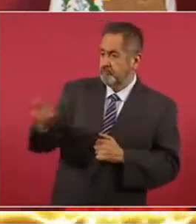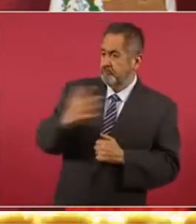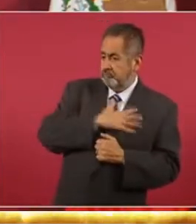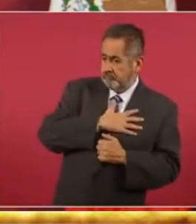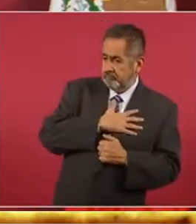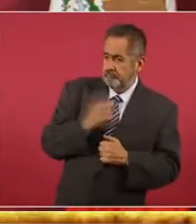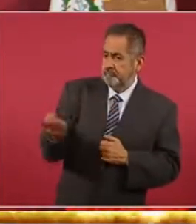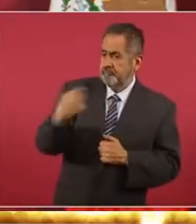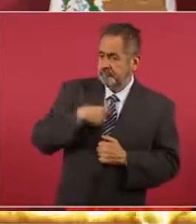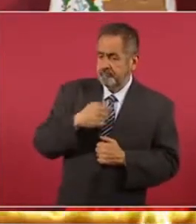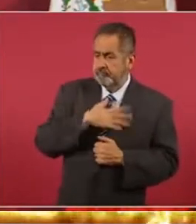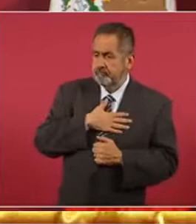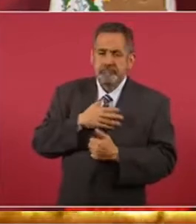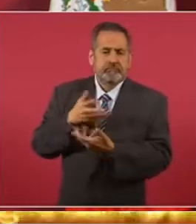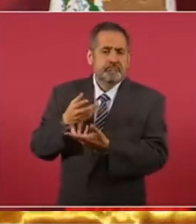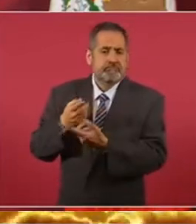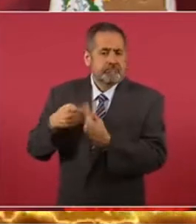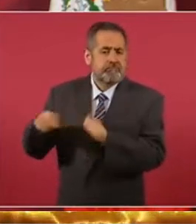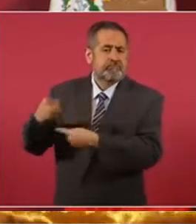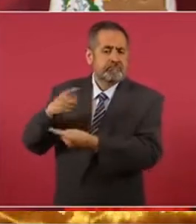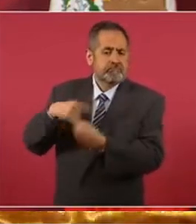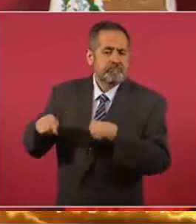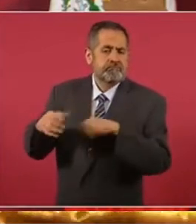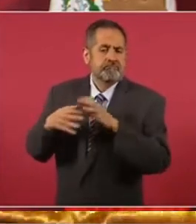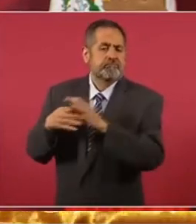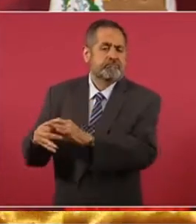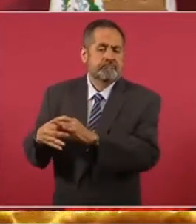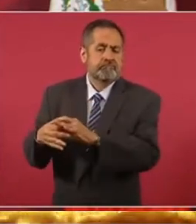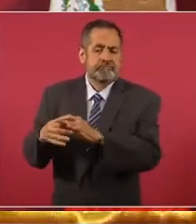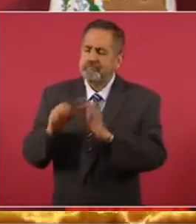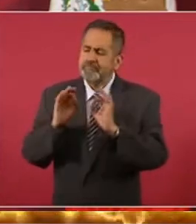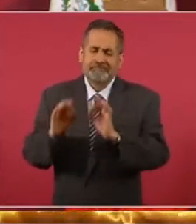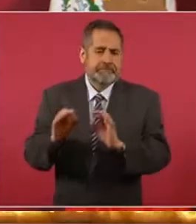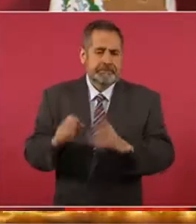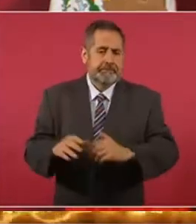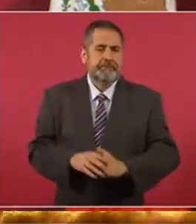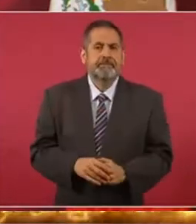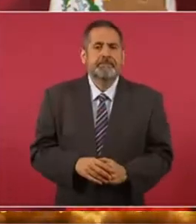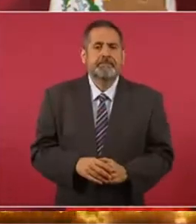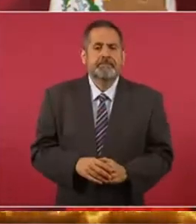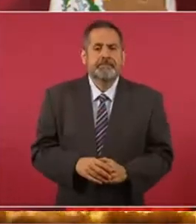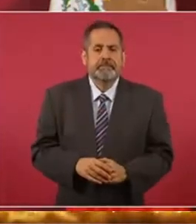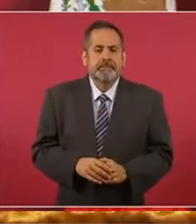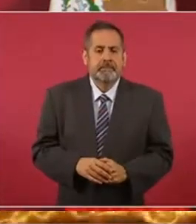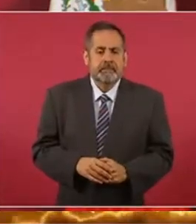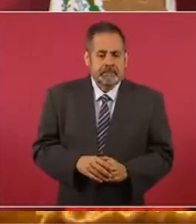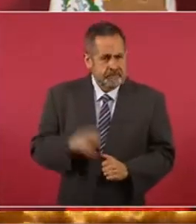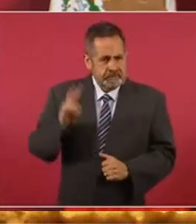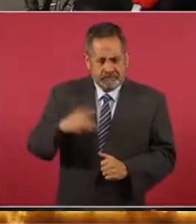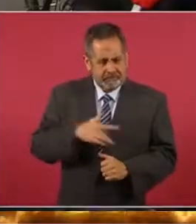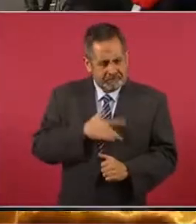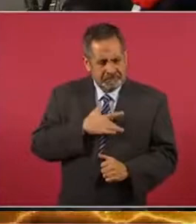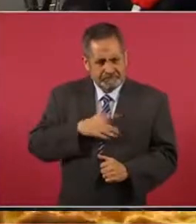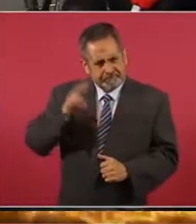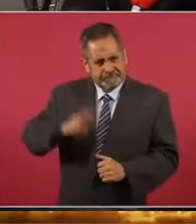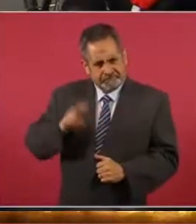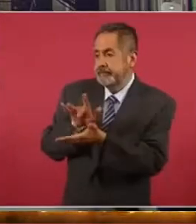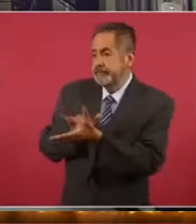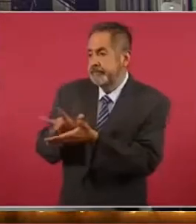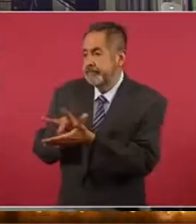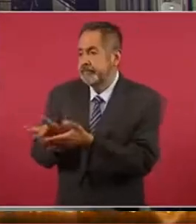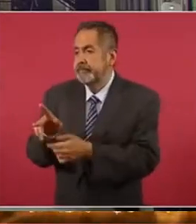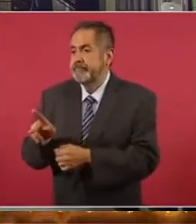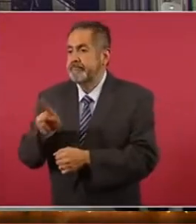De igual manera, indicó que le dio mucho gusto ver marchar a varios personajes fifís de la política.